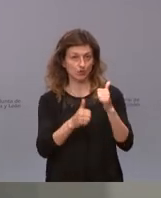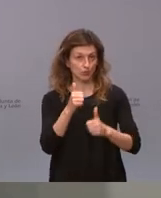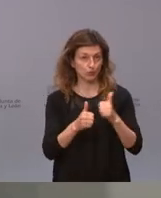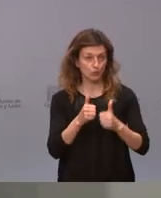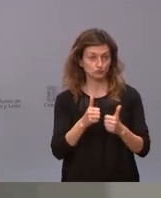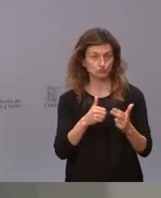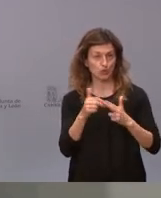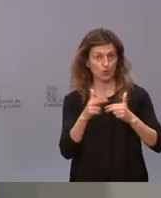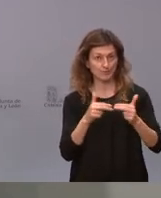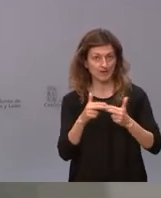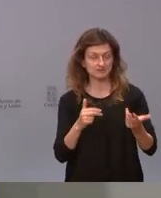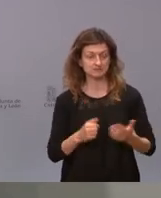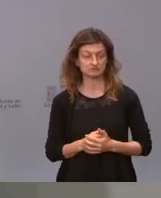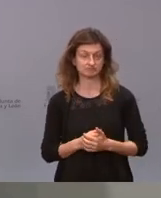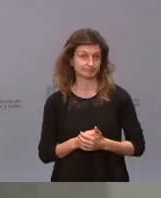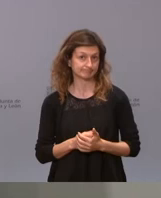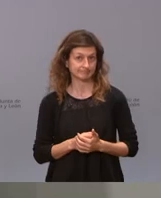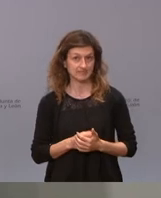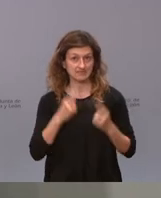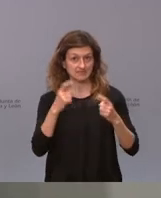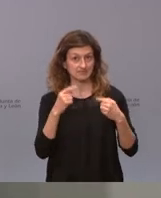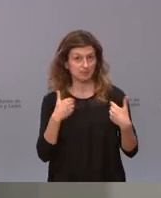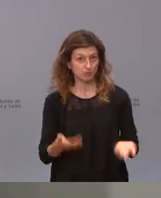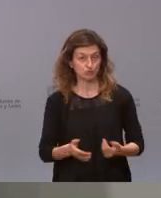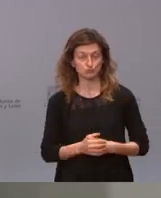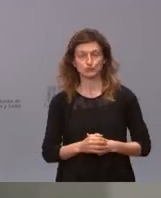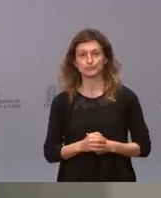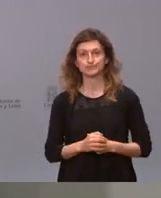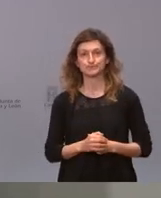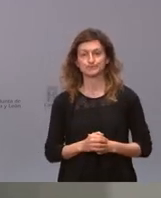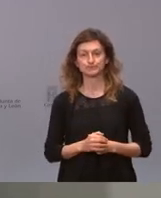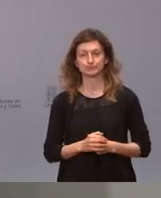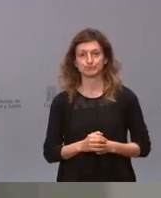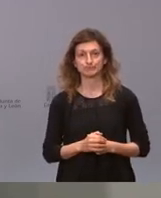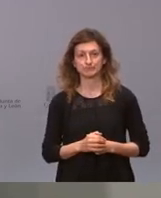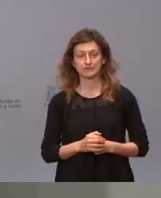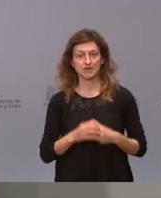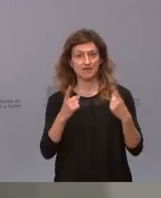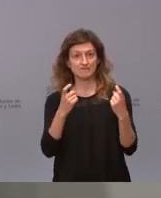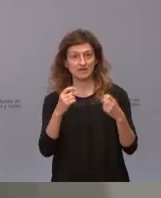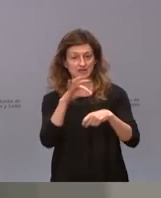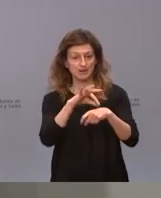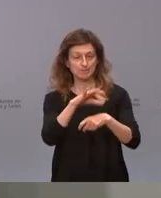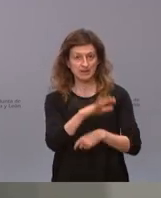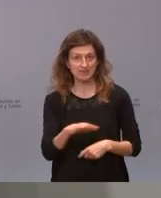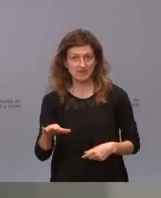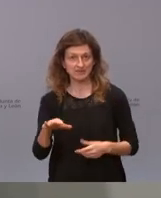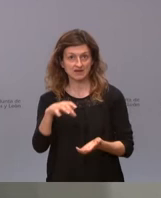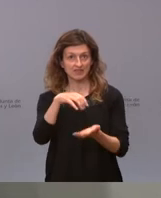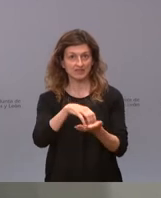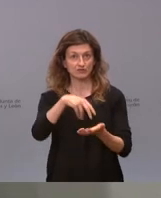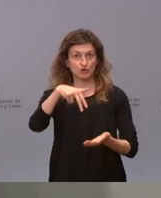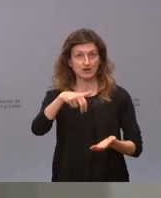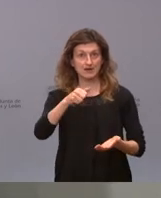resolverse a la mayor brevedad posible sobre la falta de pediatra en el centro de nada de la